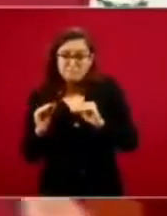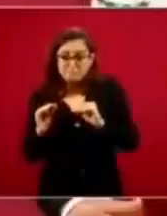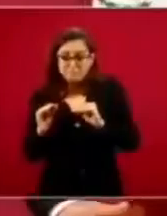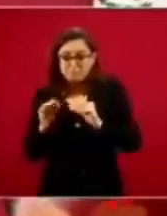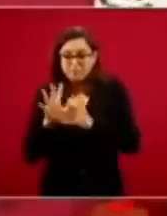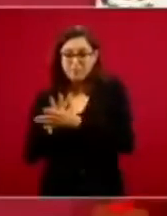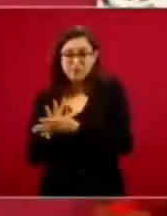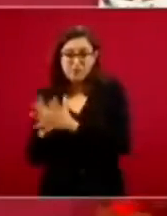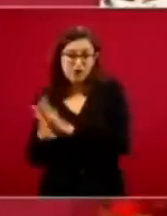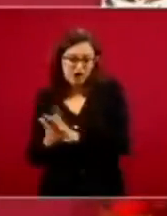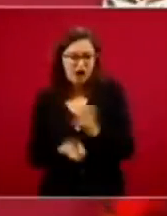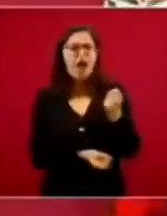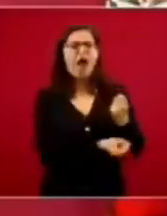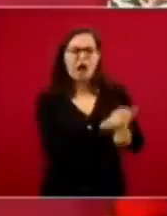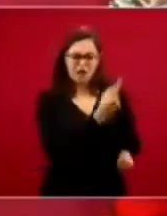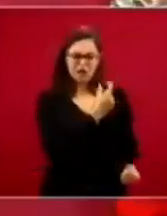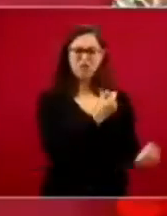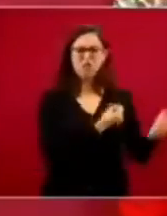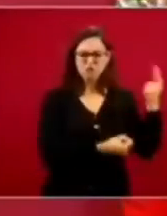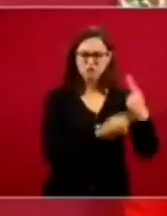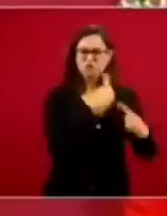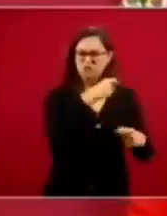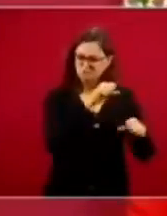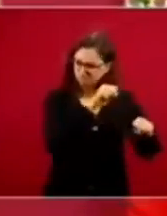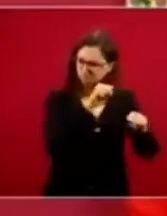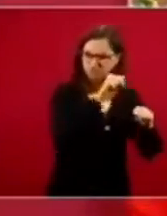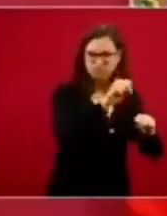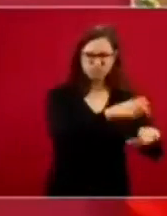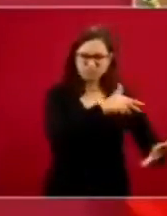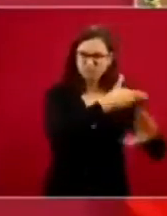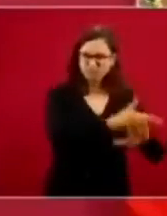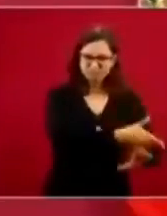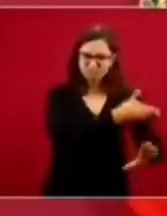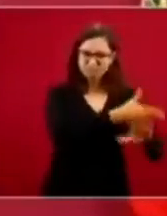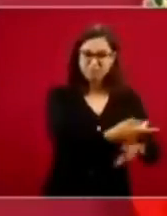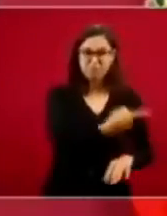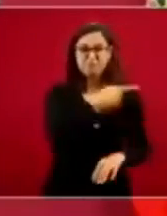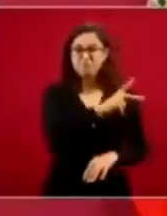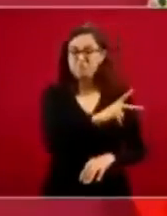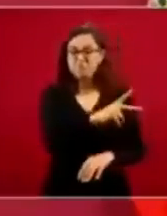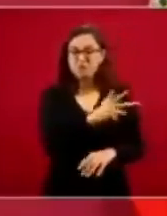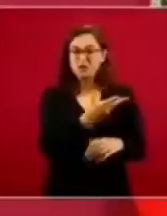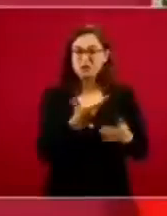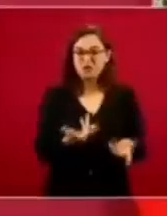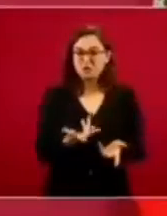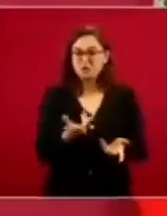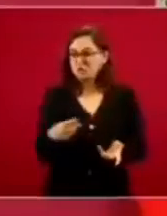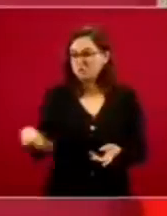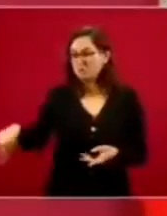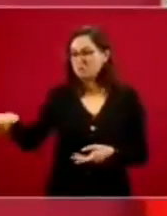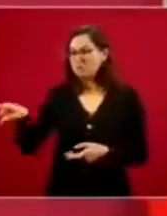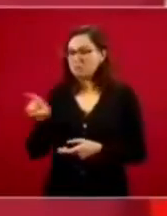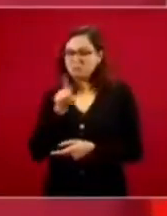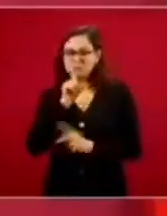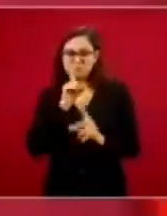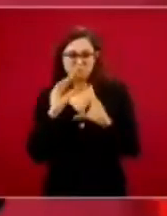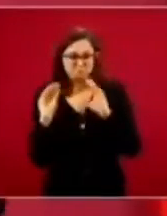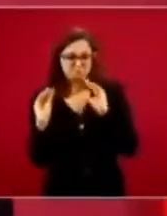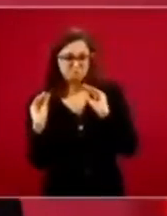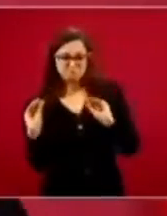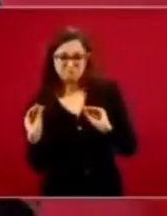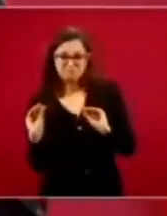Llega el conservadurismo a la presidencia y las organizaciones que existían, no